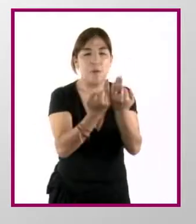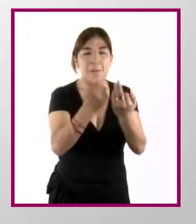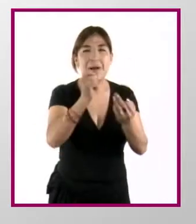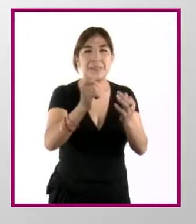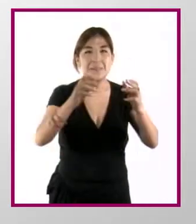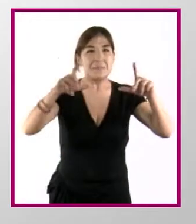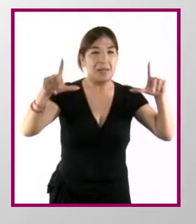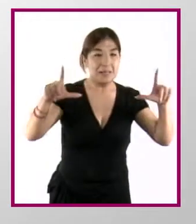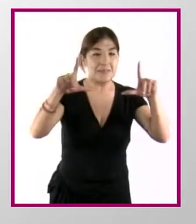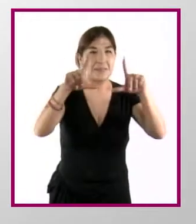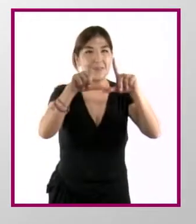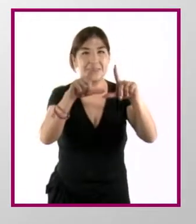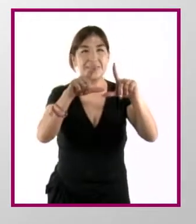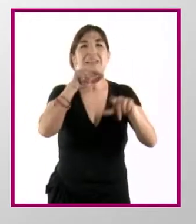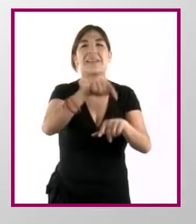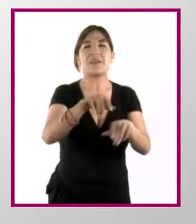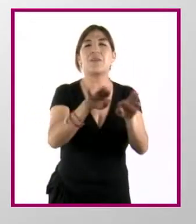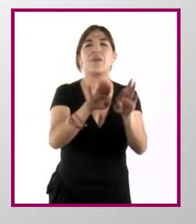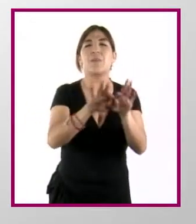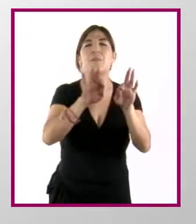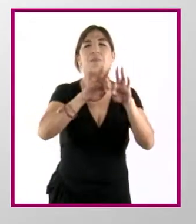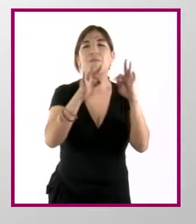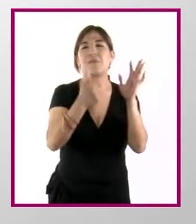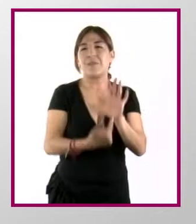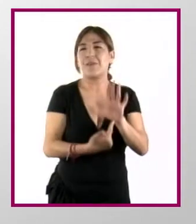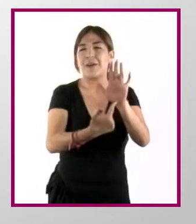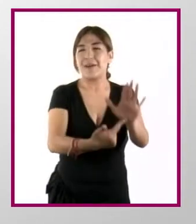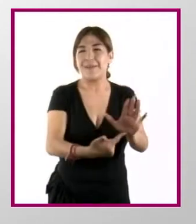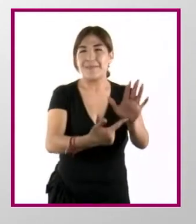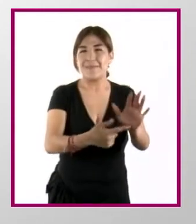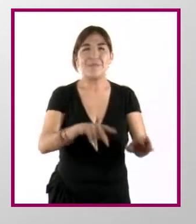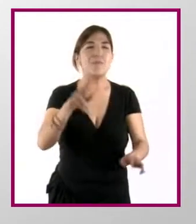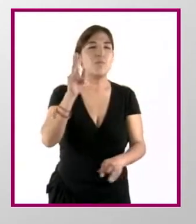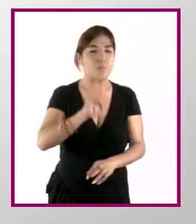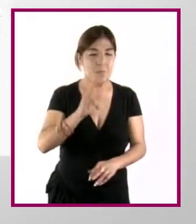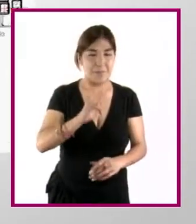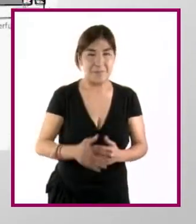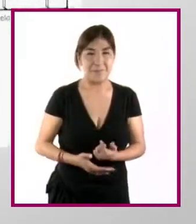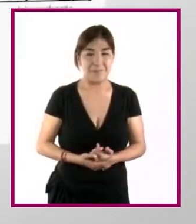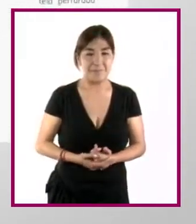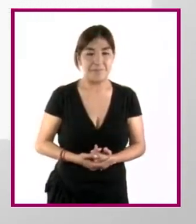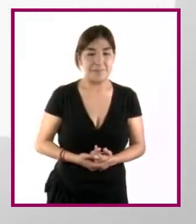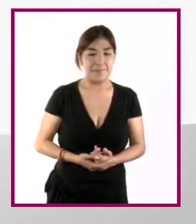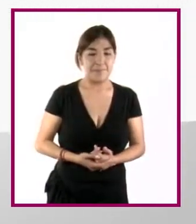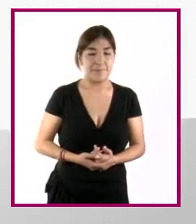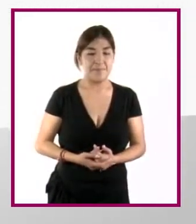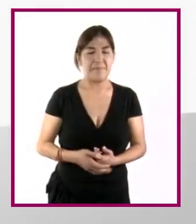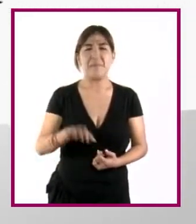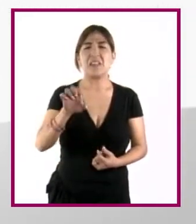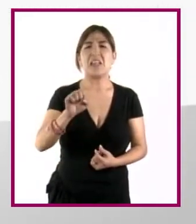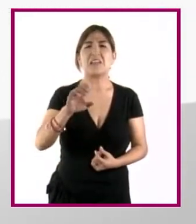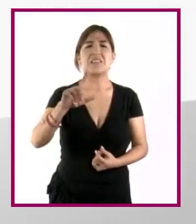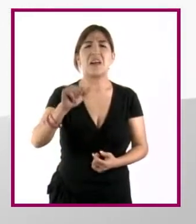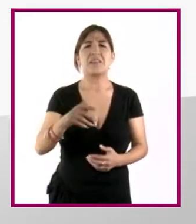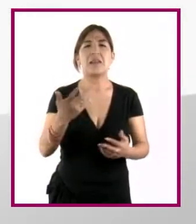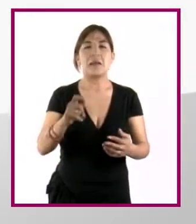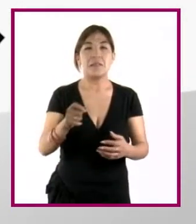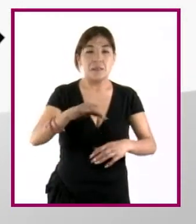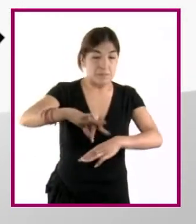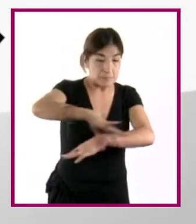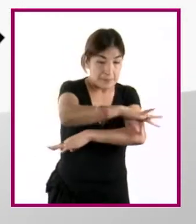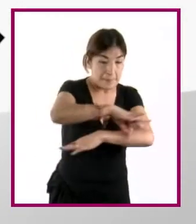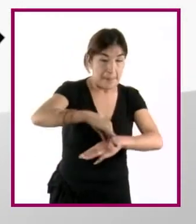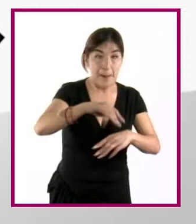dimensiones de este objeto y su representación. La escala, entonces, indica una proporción, la relación de entre las